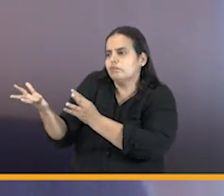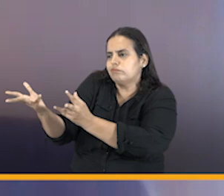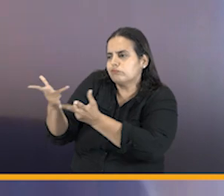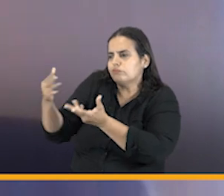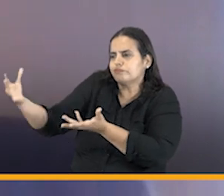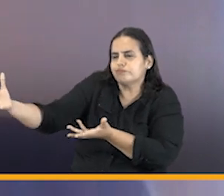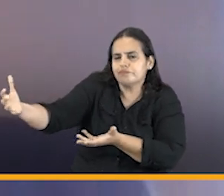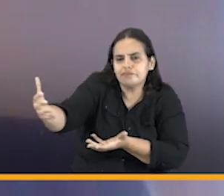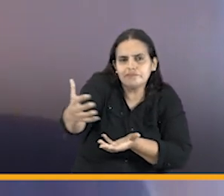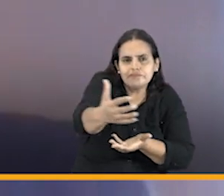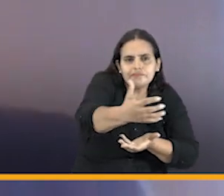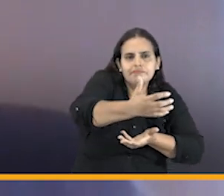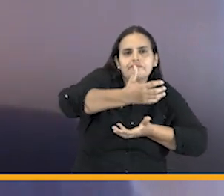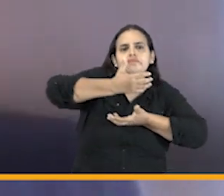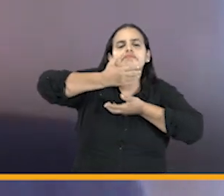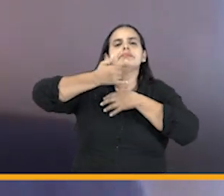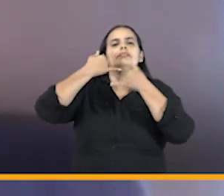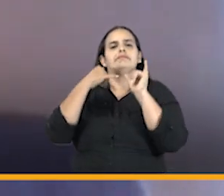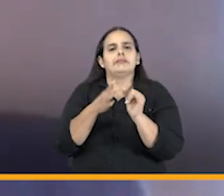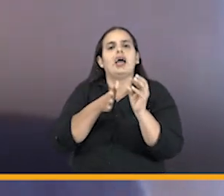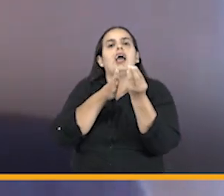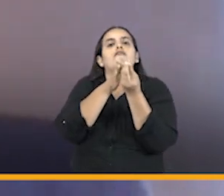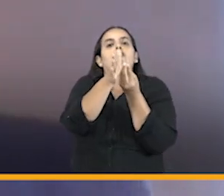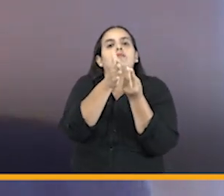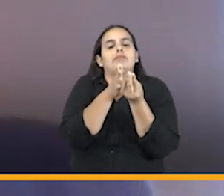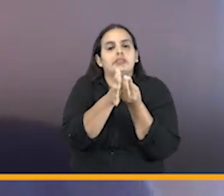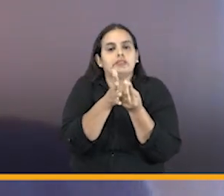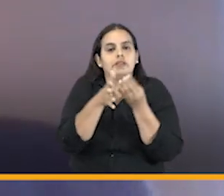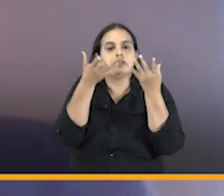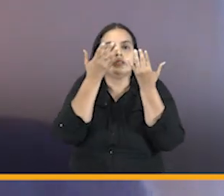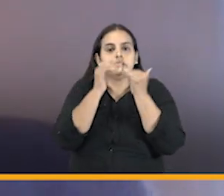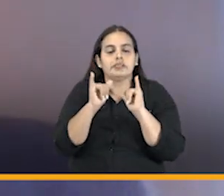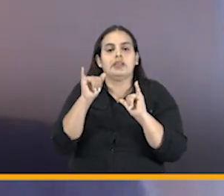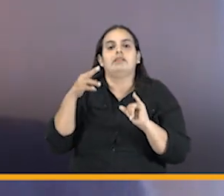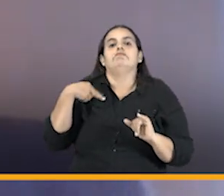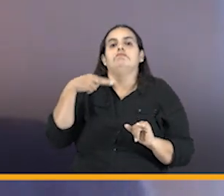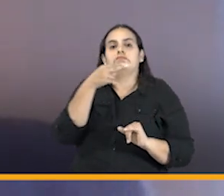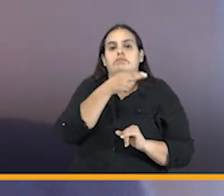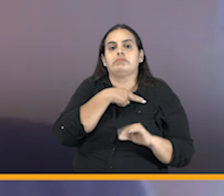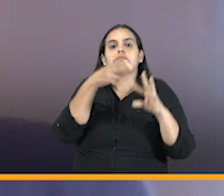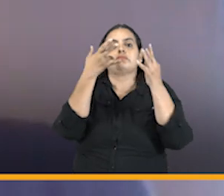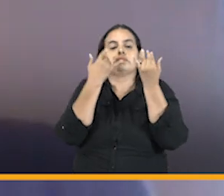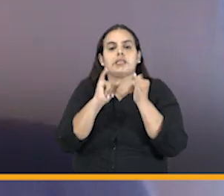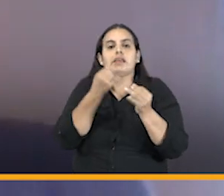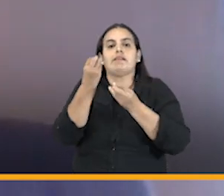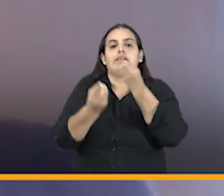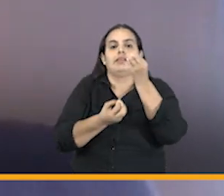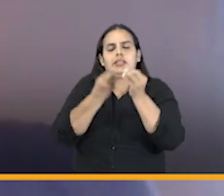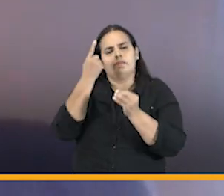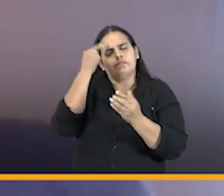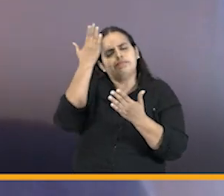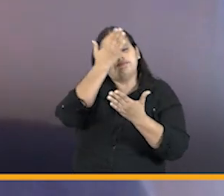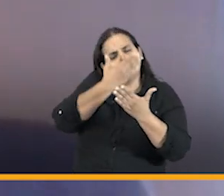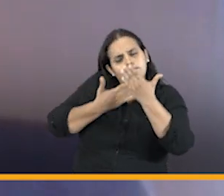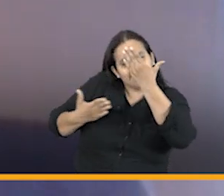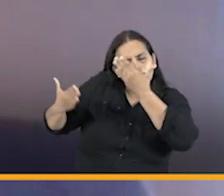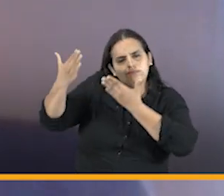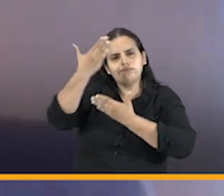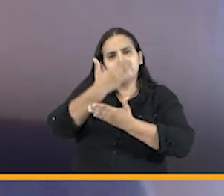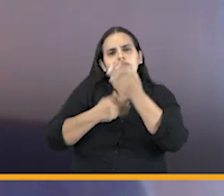estas políticas de prevención esa información nos ha permitido hacer un análisis de